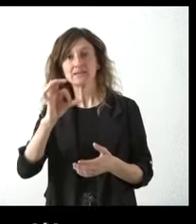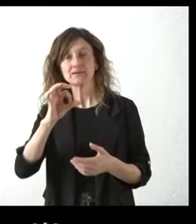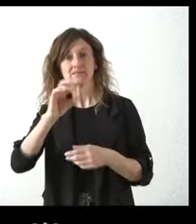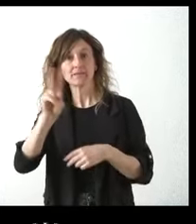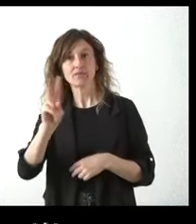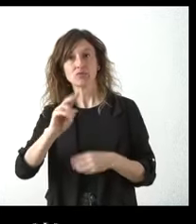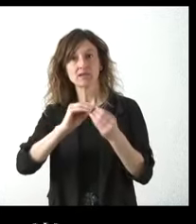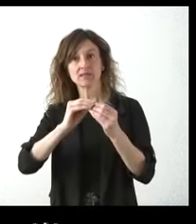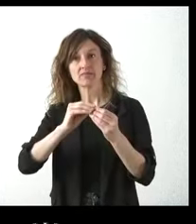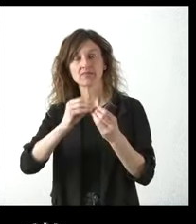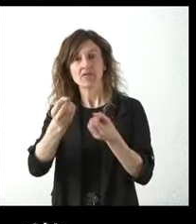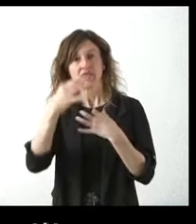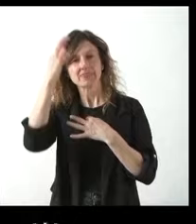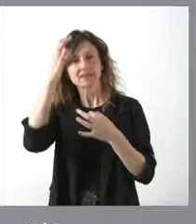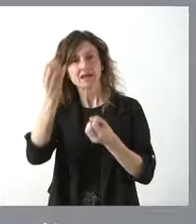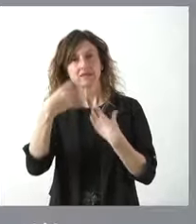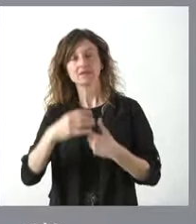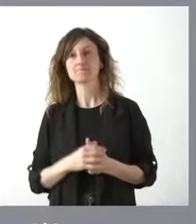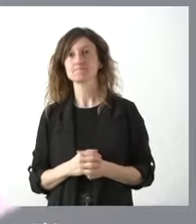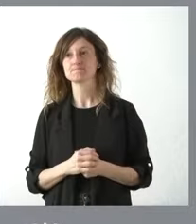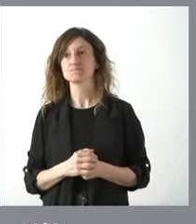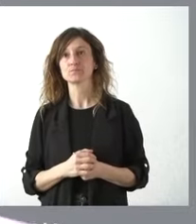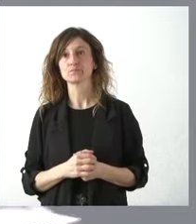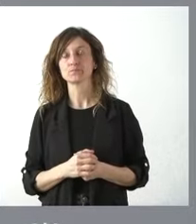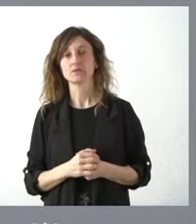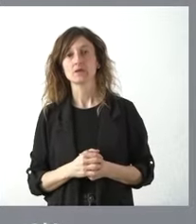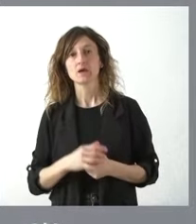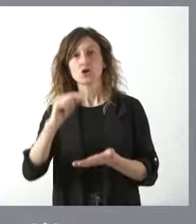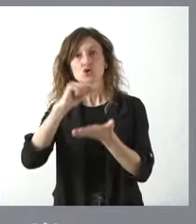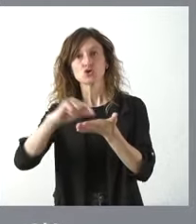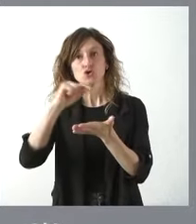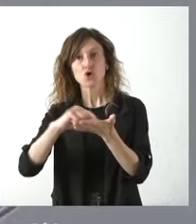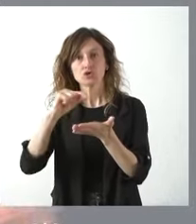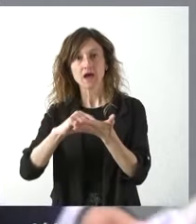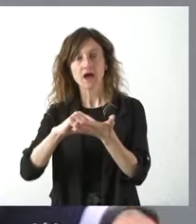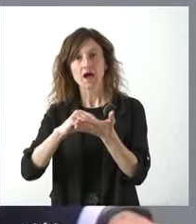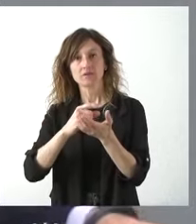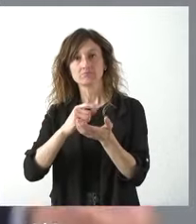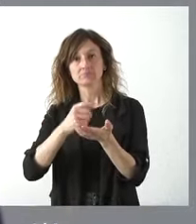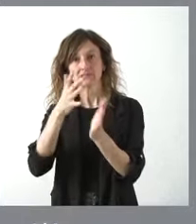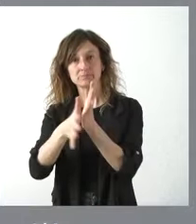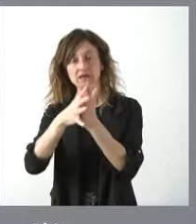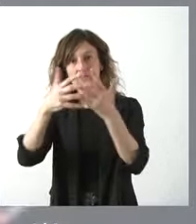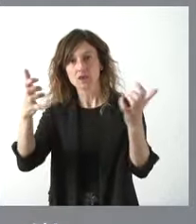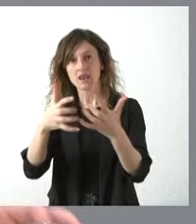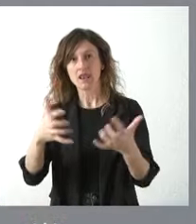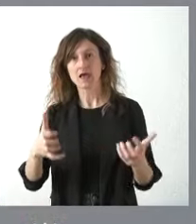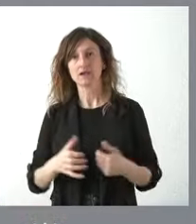nos puede dar algún detalle más pues creo que la nota incluye una explicación bastante larga pero